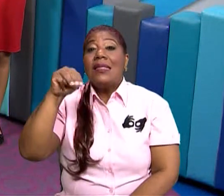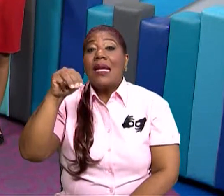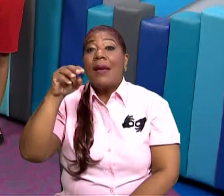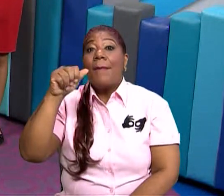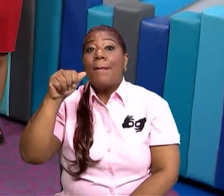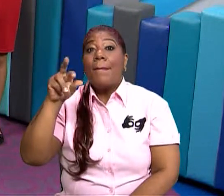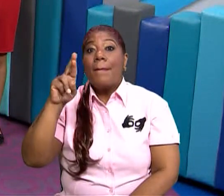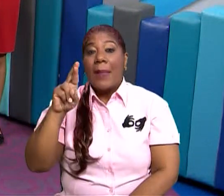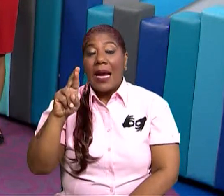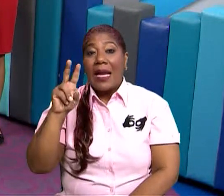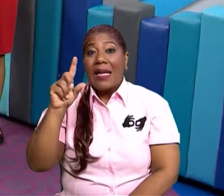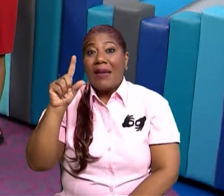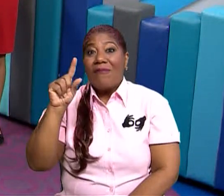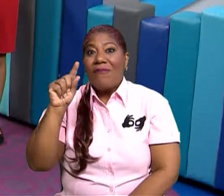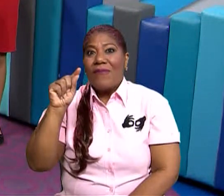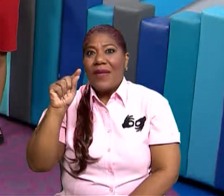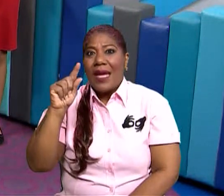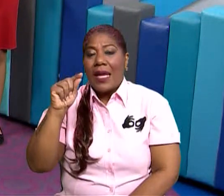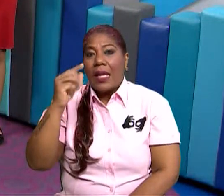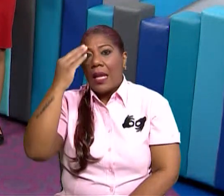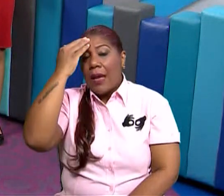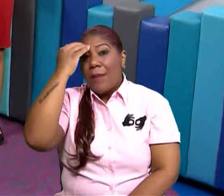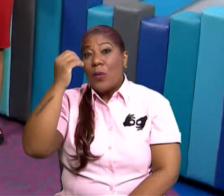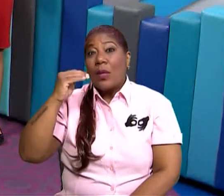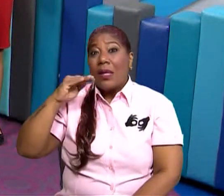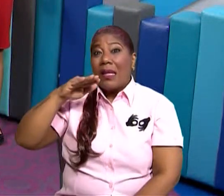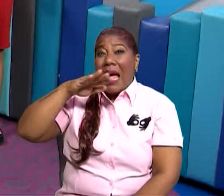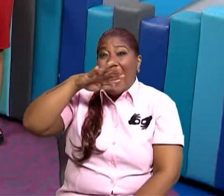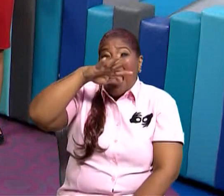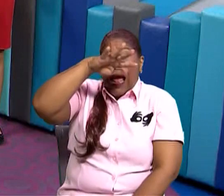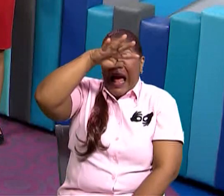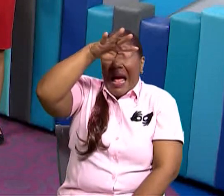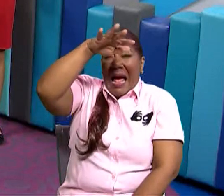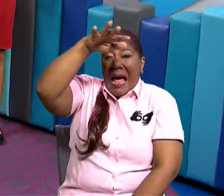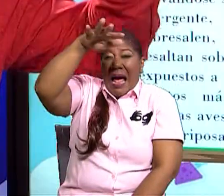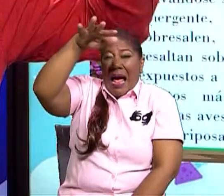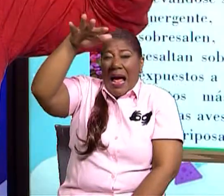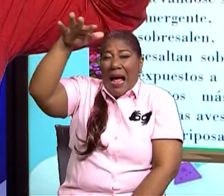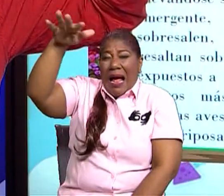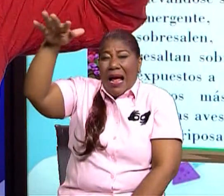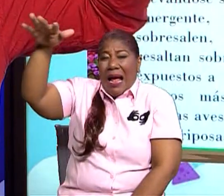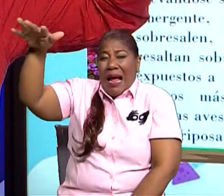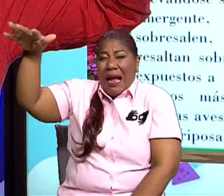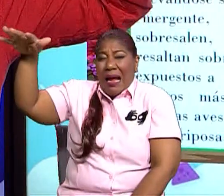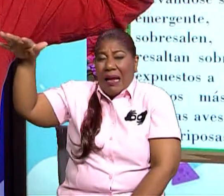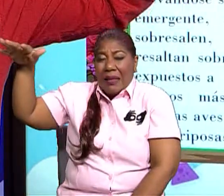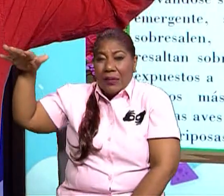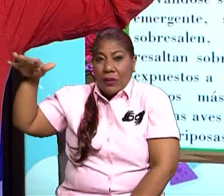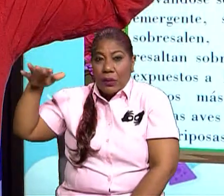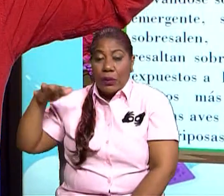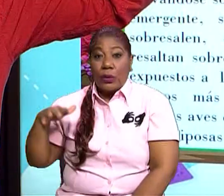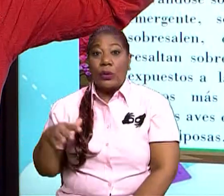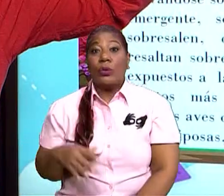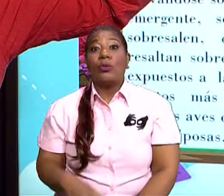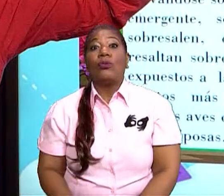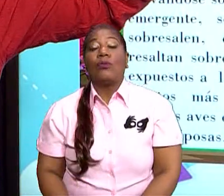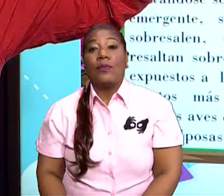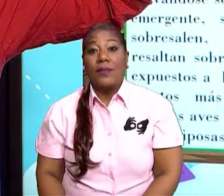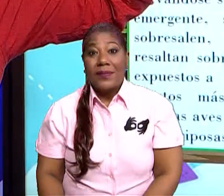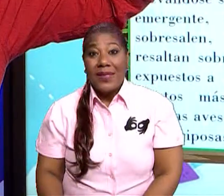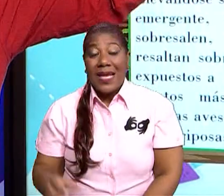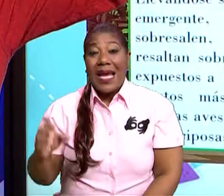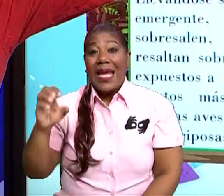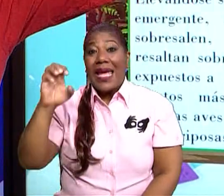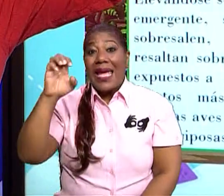Como el águila alpía. Sí. ¿Qué estrato sería ese? Ah, emergente. El donde están las